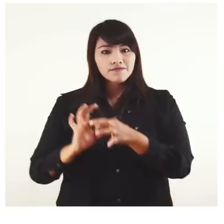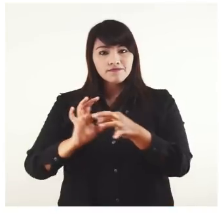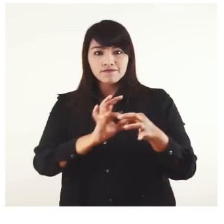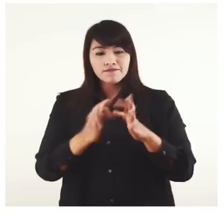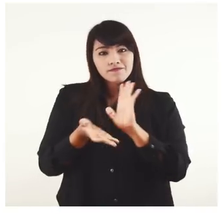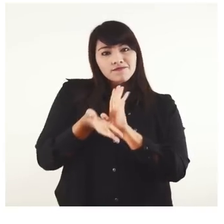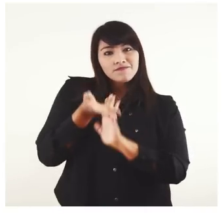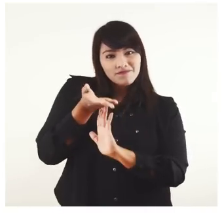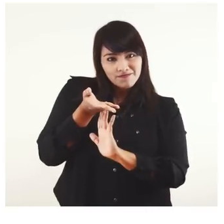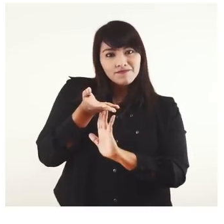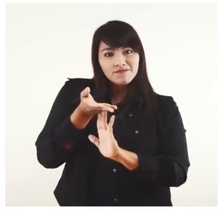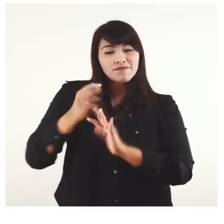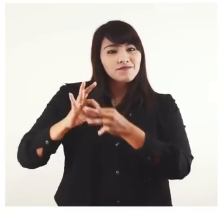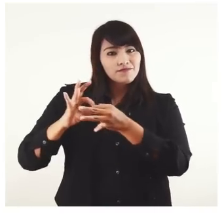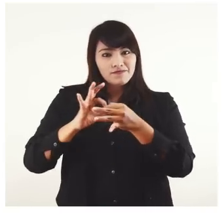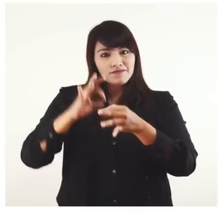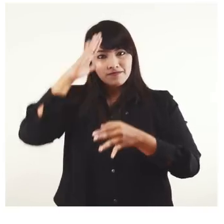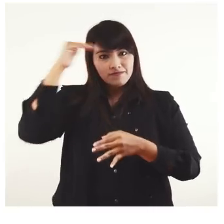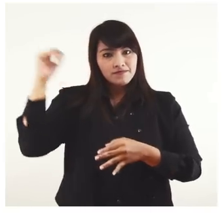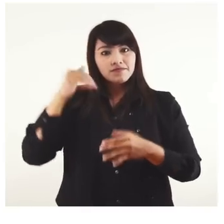Salvador. Unámonos para crecer.